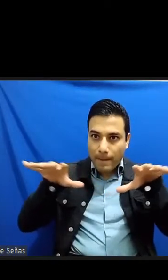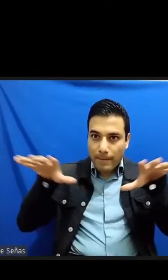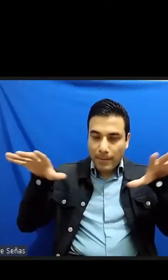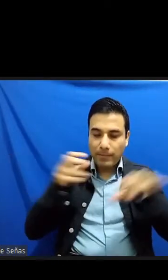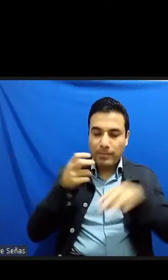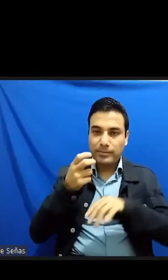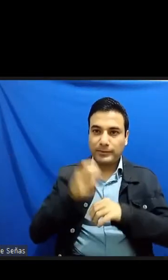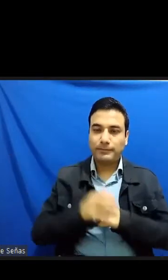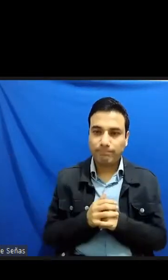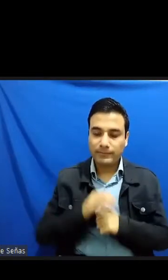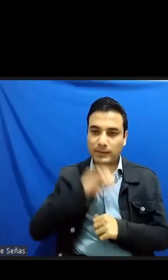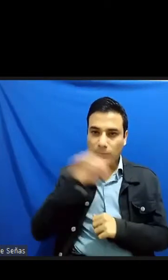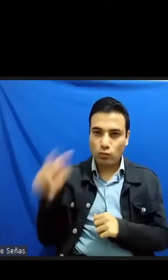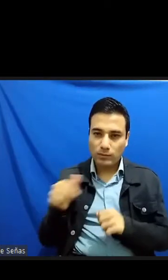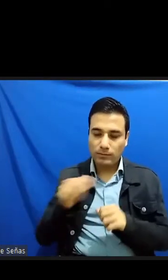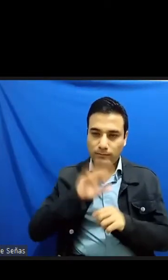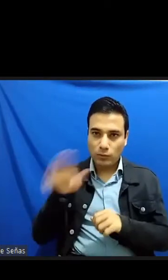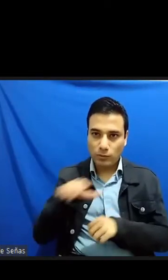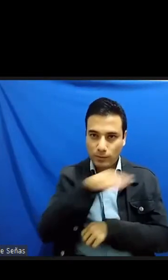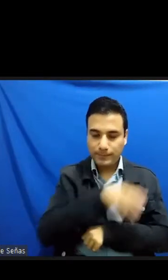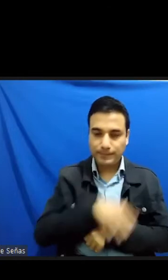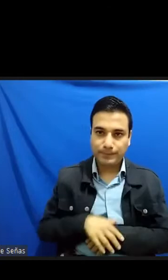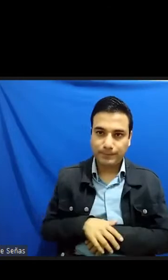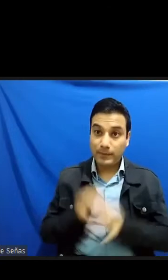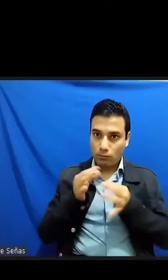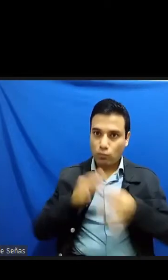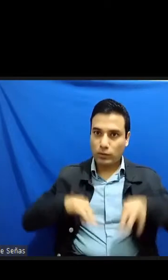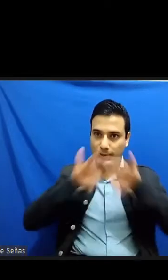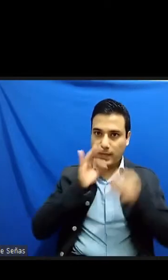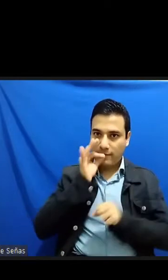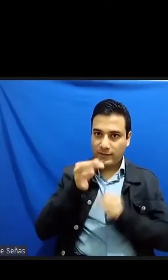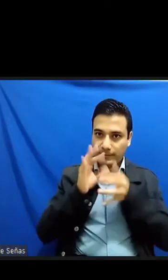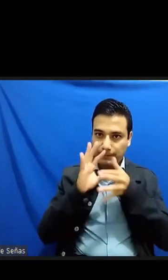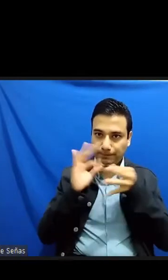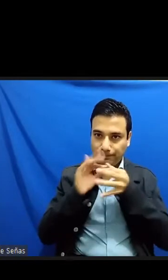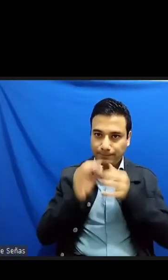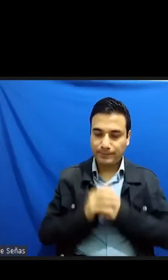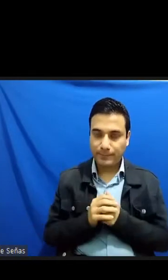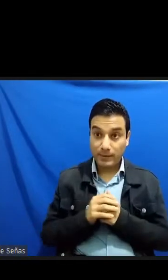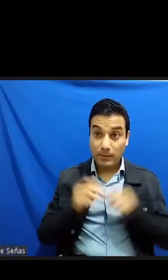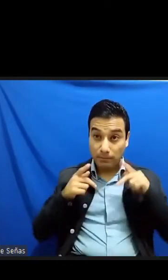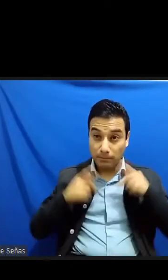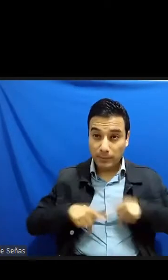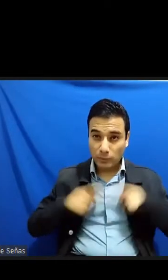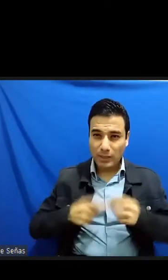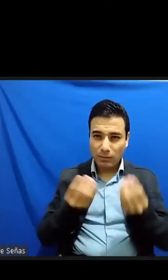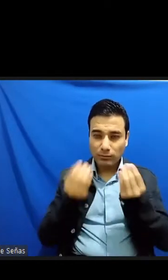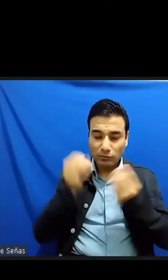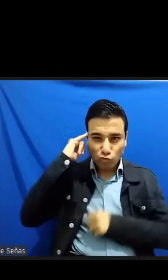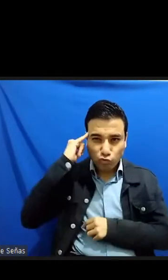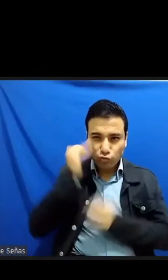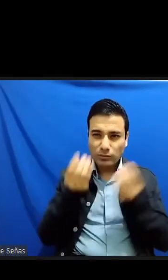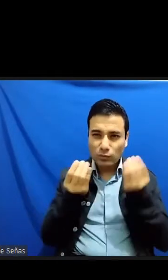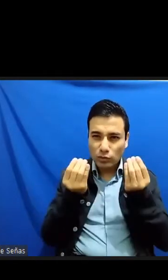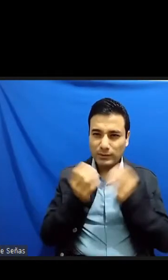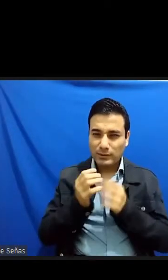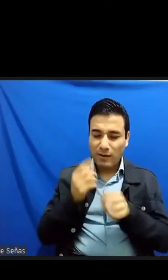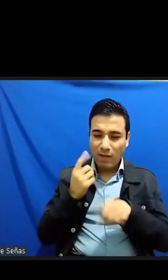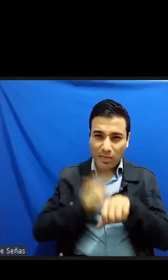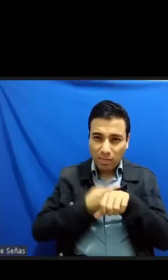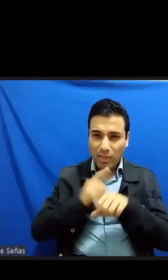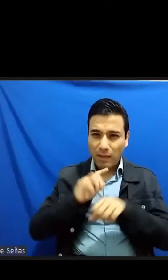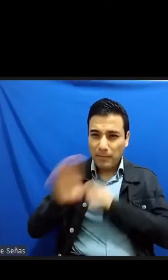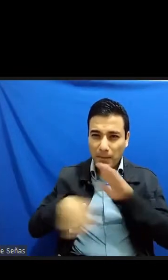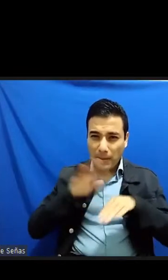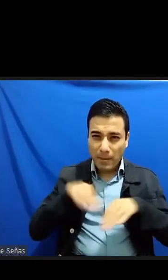sí misma creo importante resaltar a las diezmadas poblaciones indígenas por enfermedades que antes